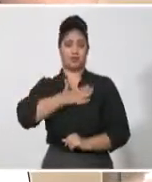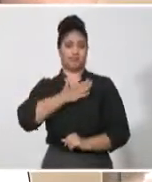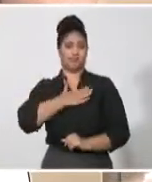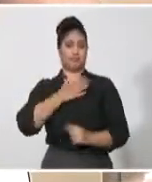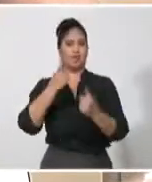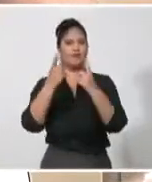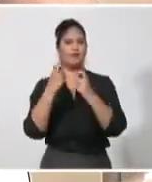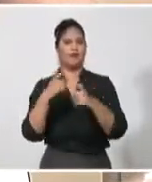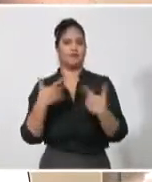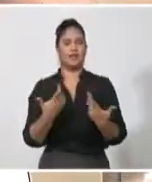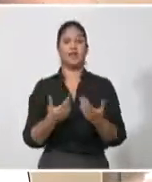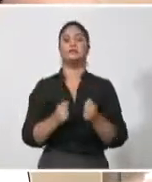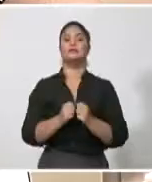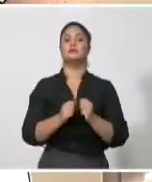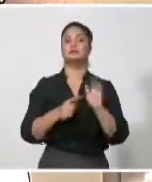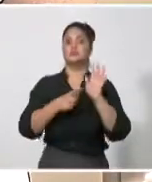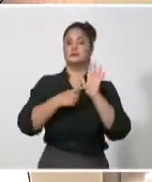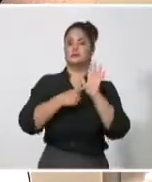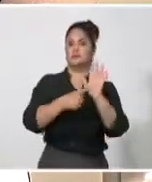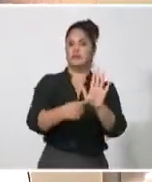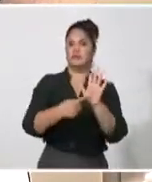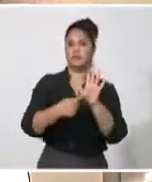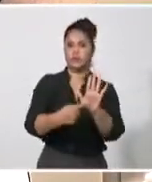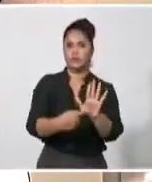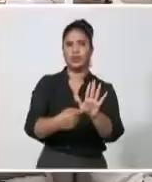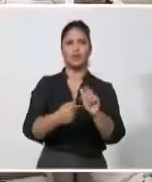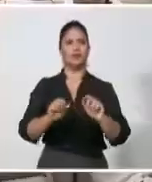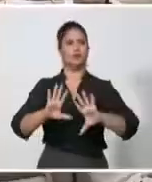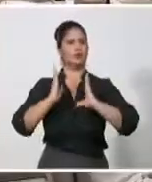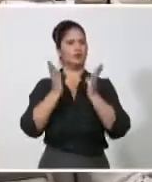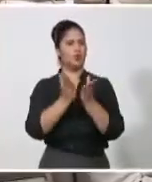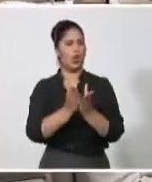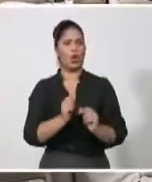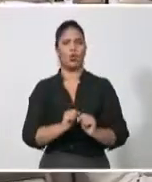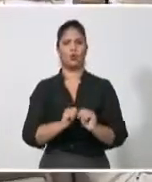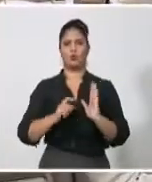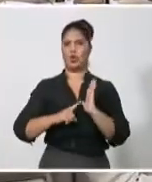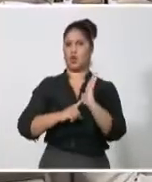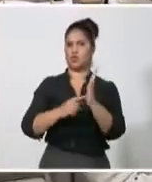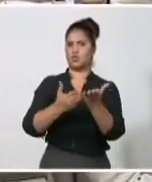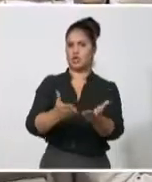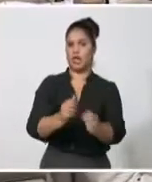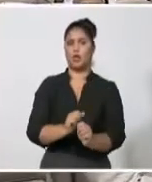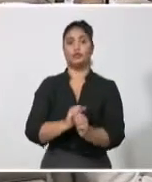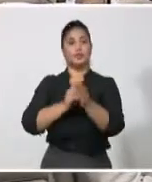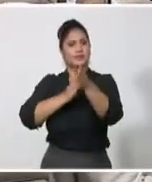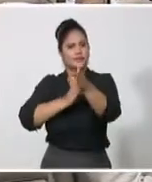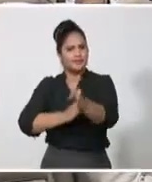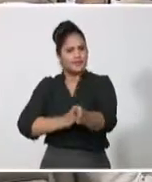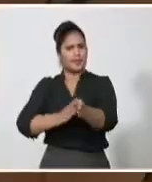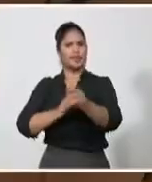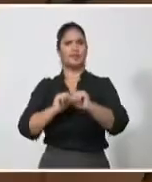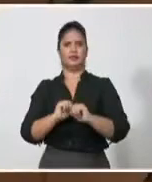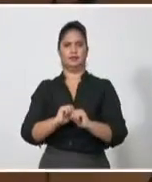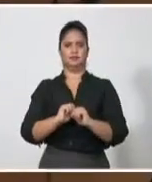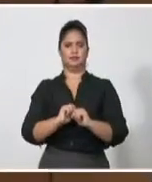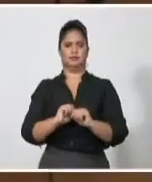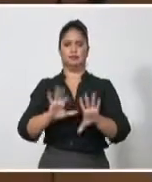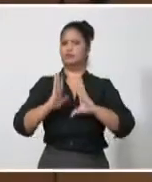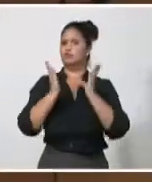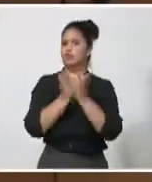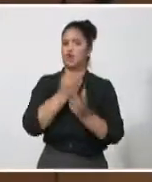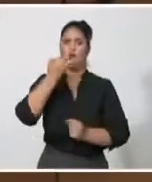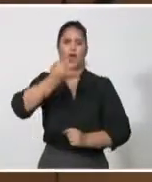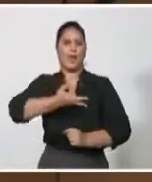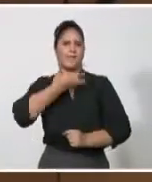que queremos que haga. Ese trabajo es insustituible. Sobre la disciplina, la política de sanciones, las relaciones con los